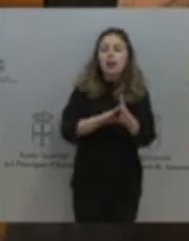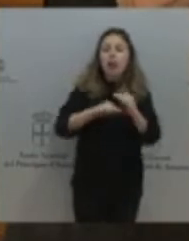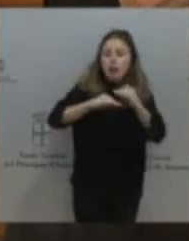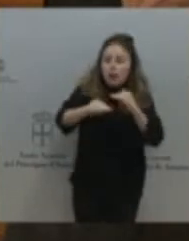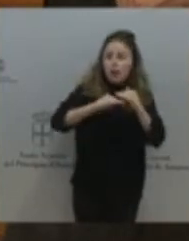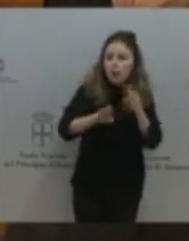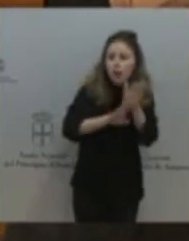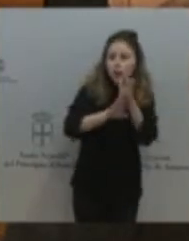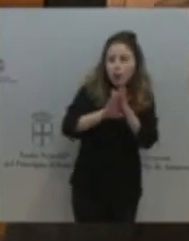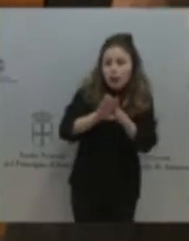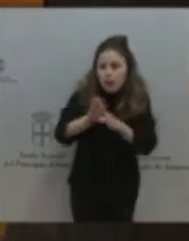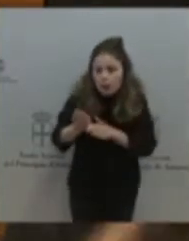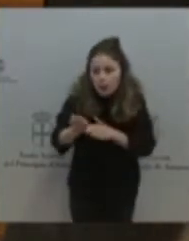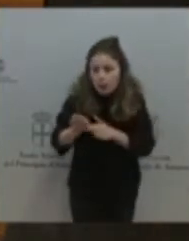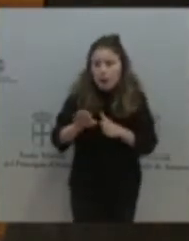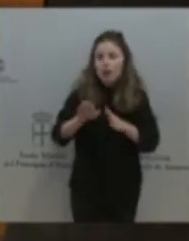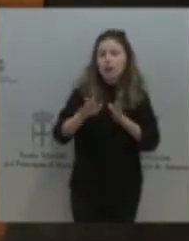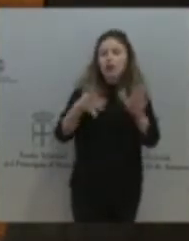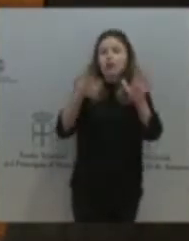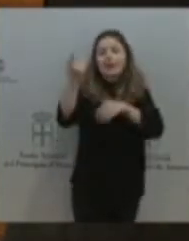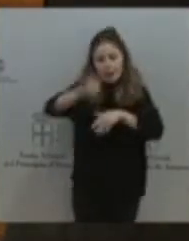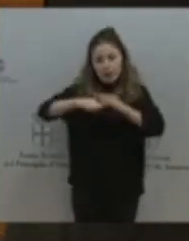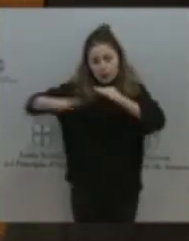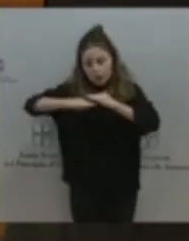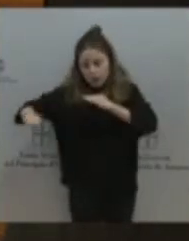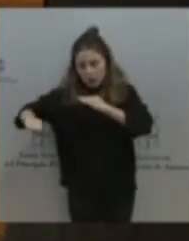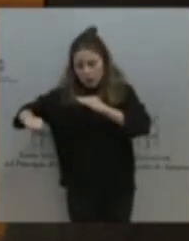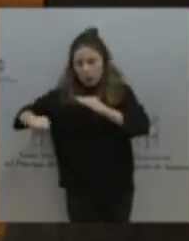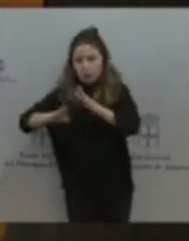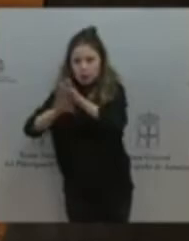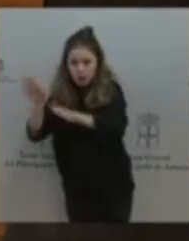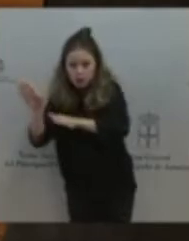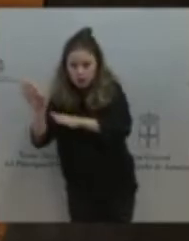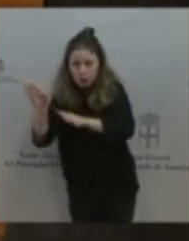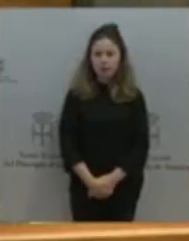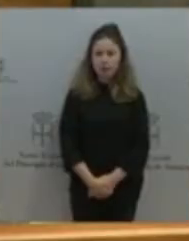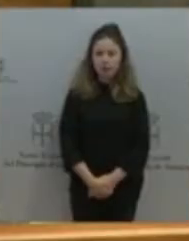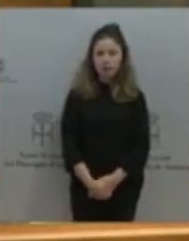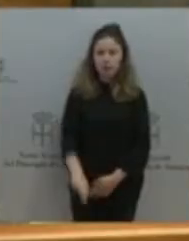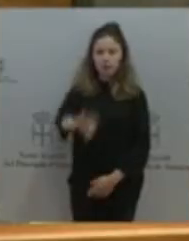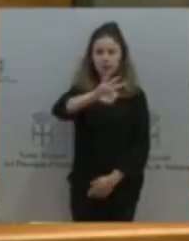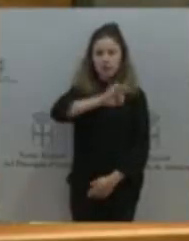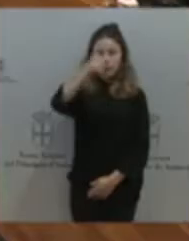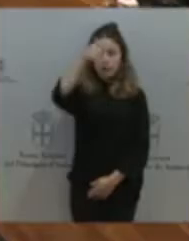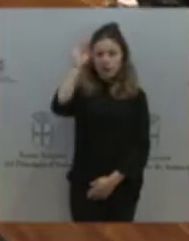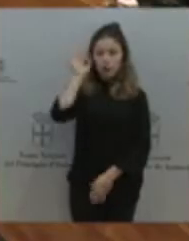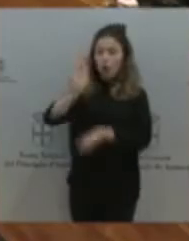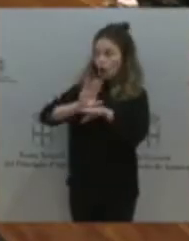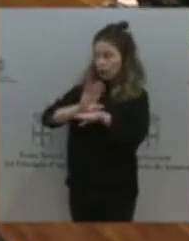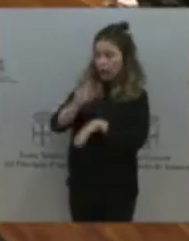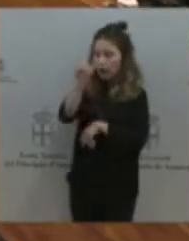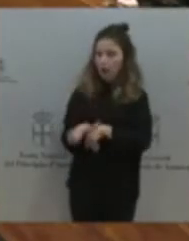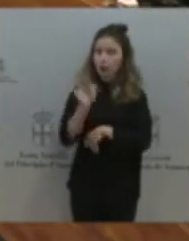sostenible, señor consejero. Si usted quiere, trabajaremos de manera conjunta, si no, nos va a tener enfrente. Nada más. Bueno, hay muchas de las valoraciones